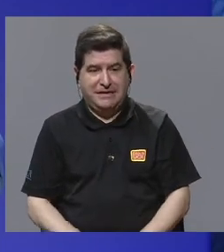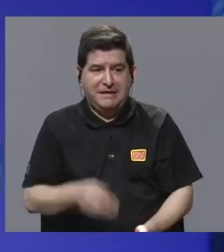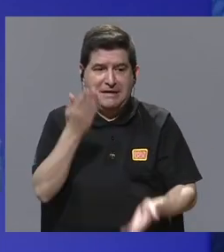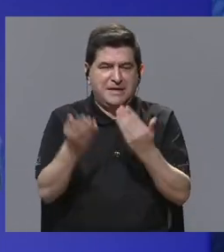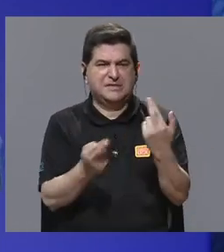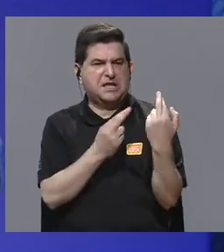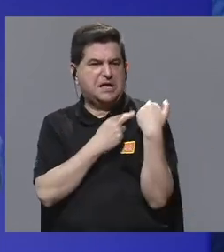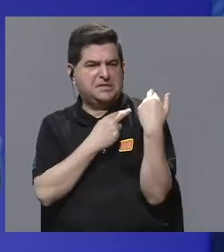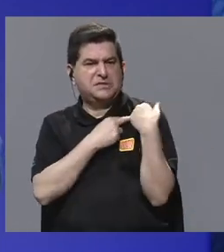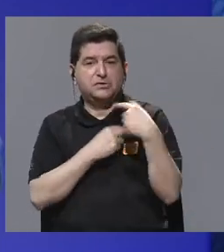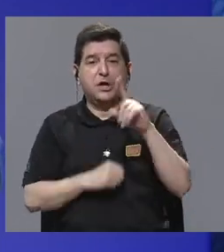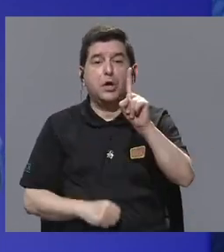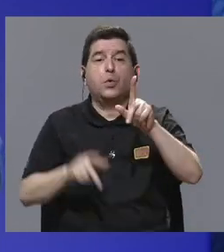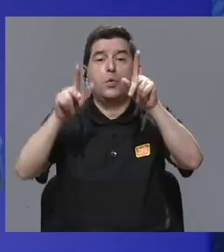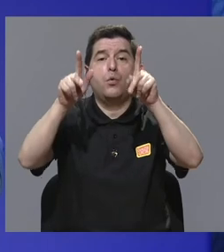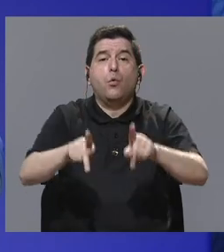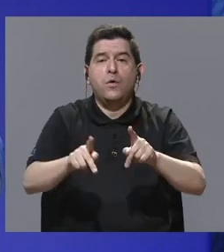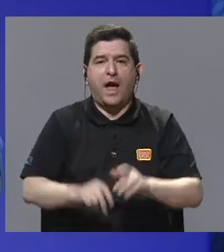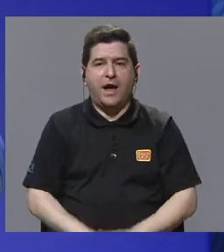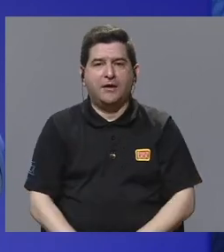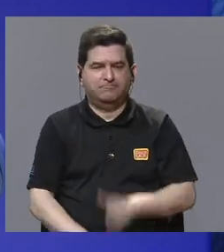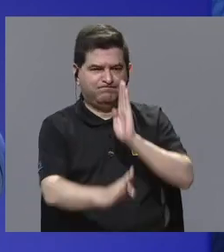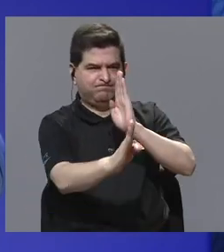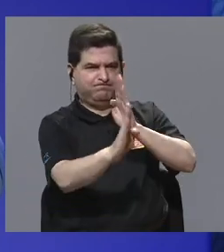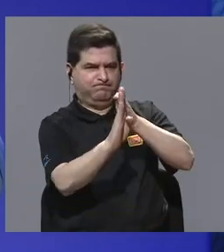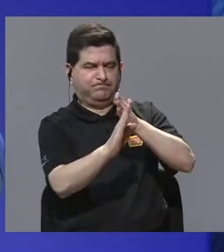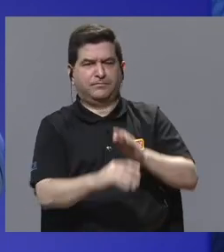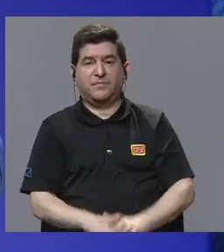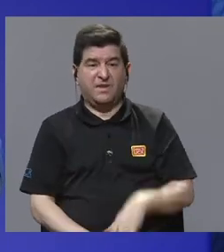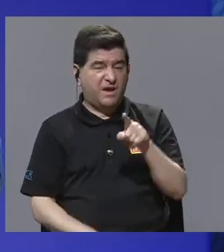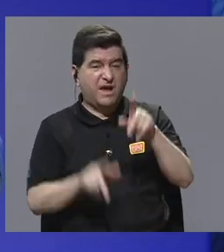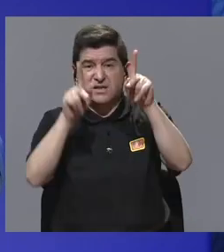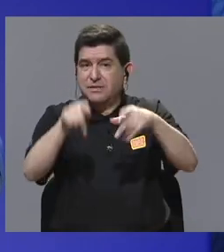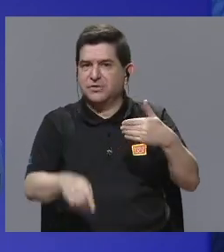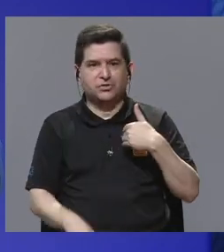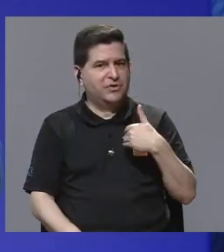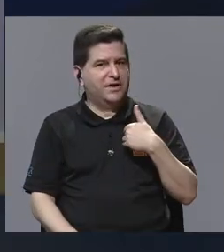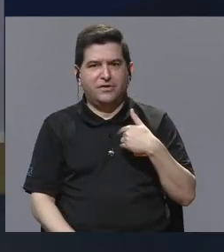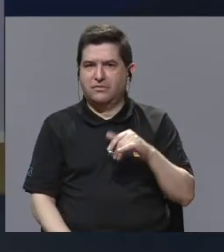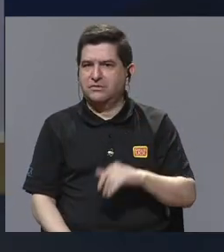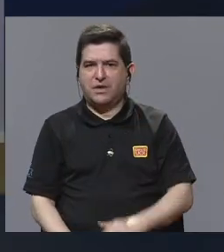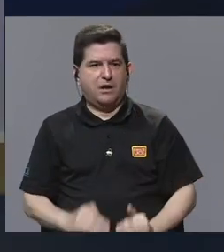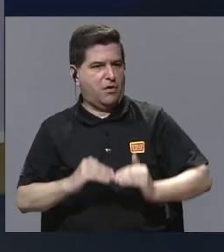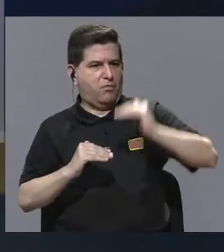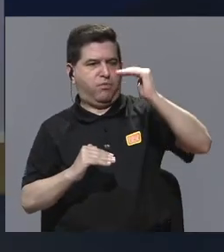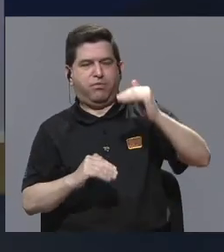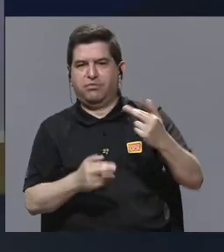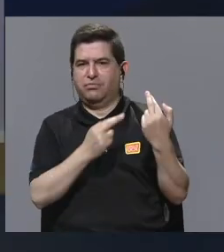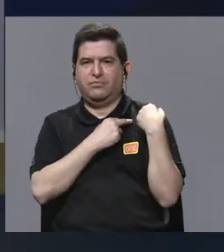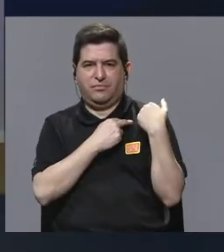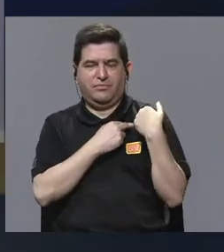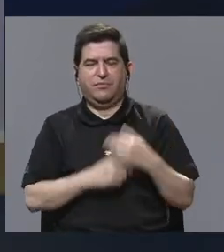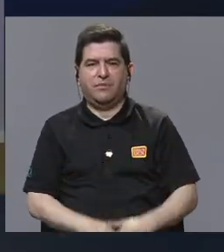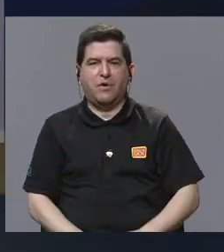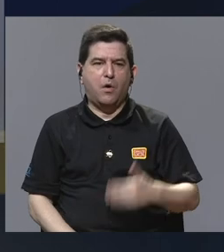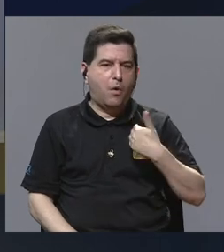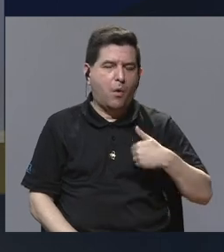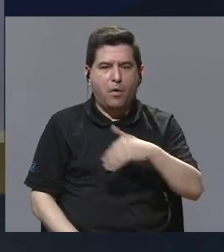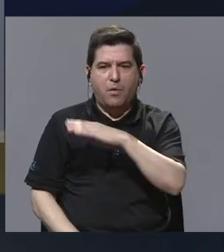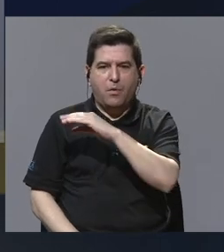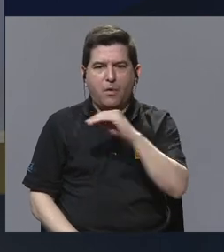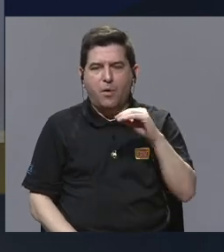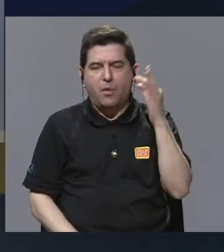responsabilidad de una sola persona, que en realidad esa persona no tiene tanta responsabilidad que es el presidente o la presidenta, ¿verdad?